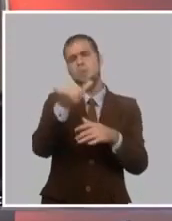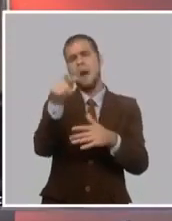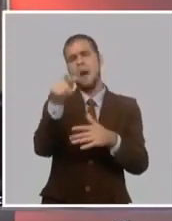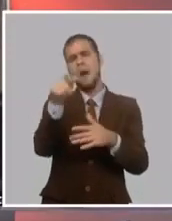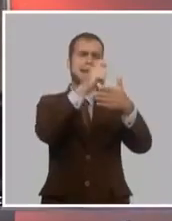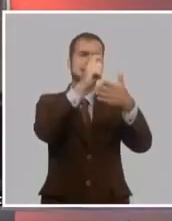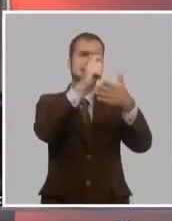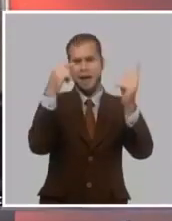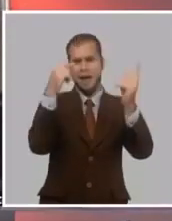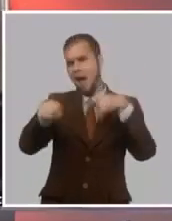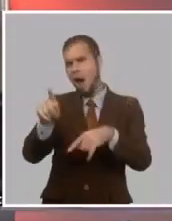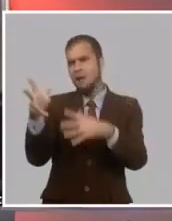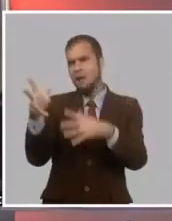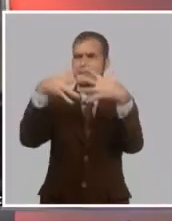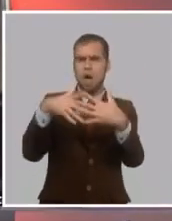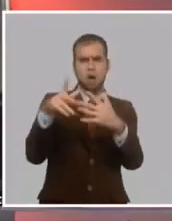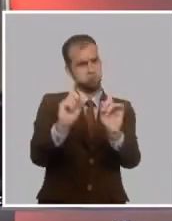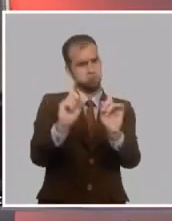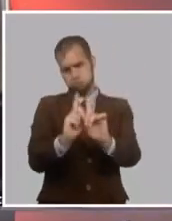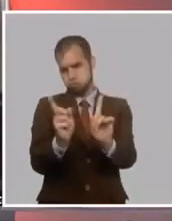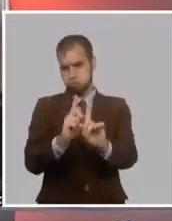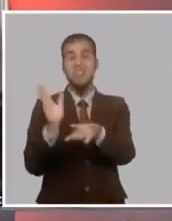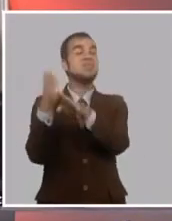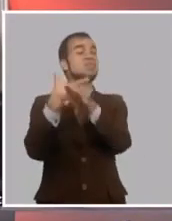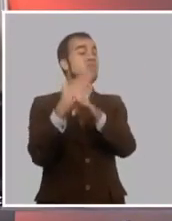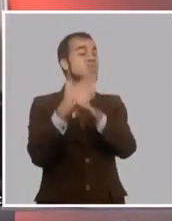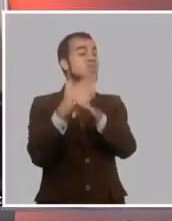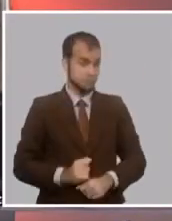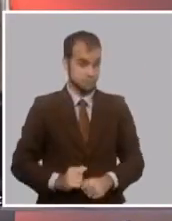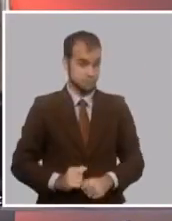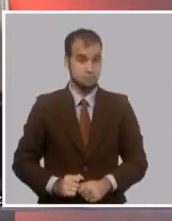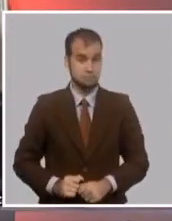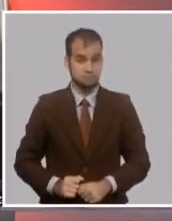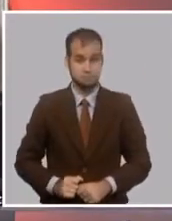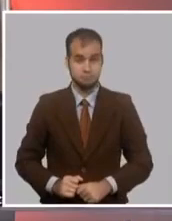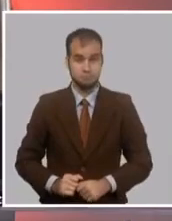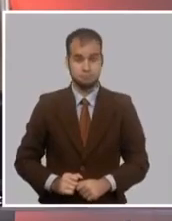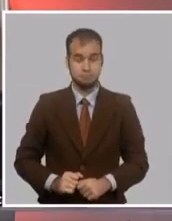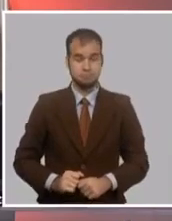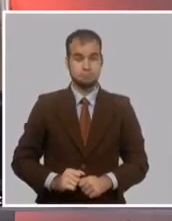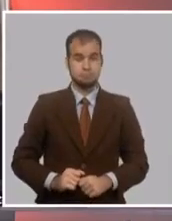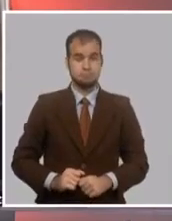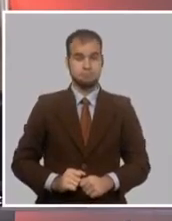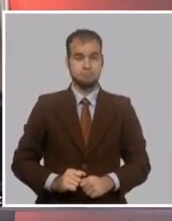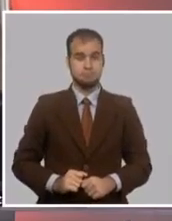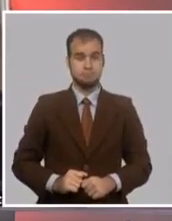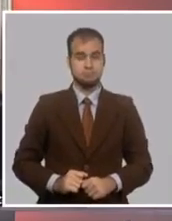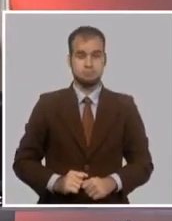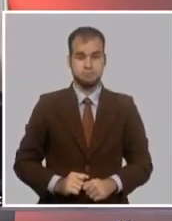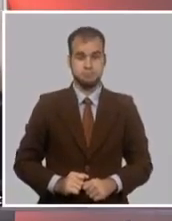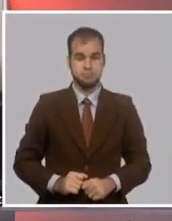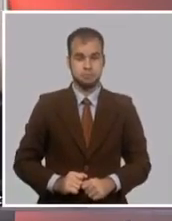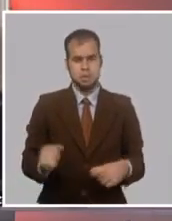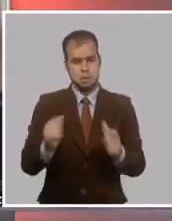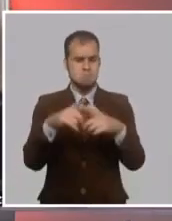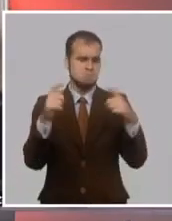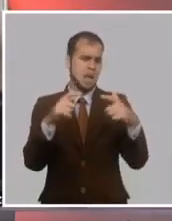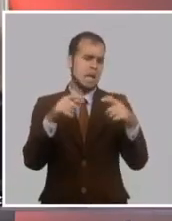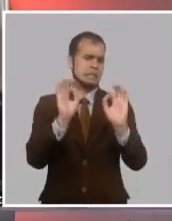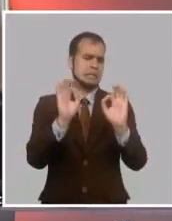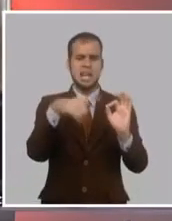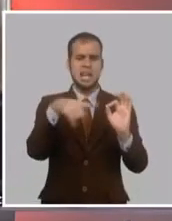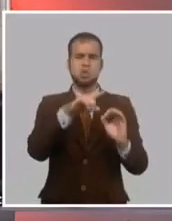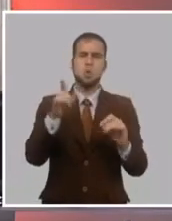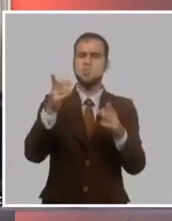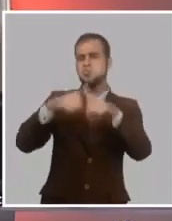donde inclusive ni siquiera funcionaban con esa periodicidad electoral que había en los Estados Unidos, en la mayoría de los casos, quiero